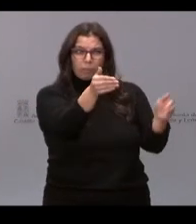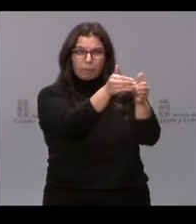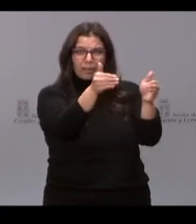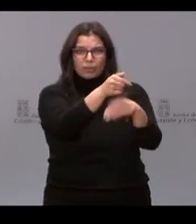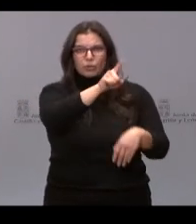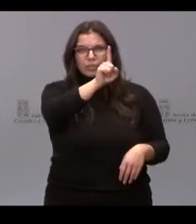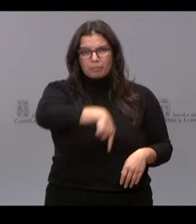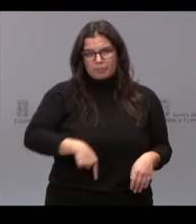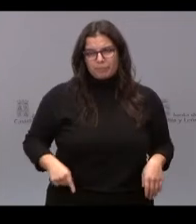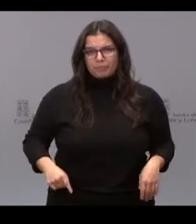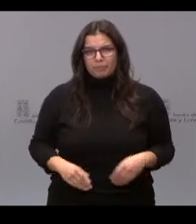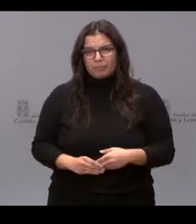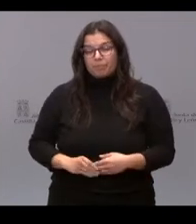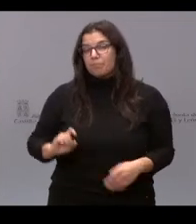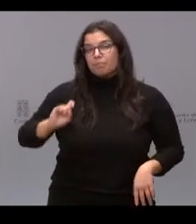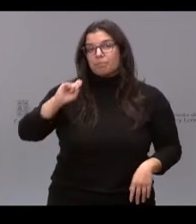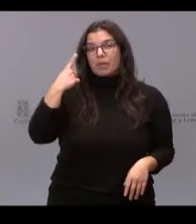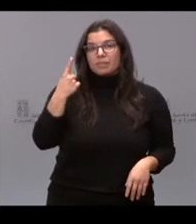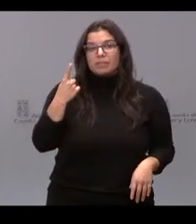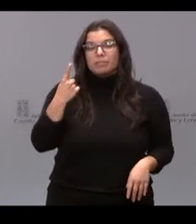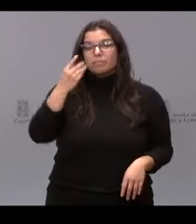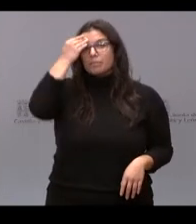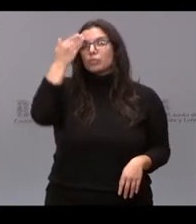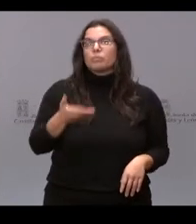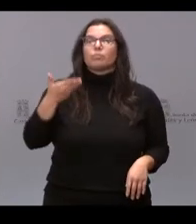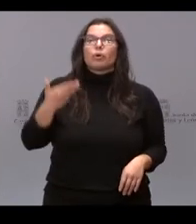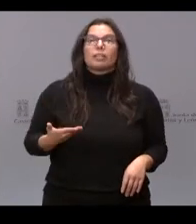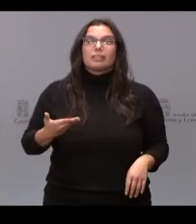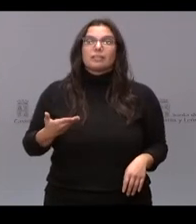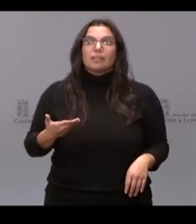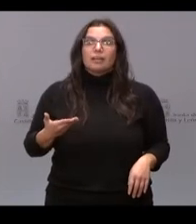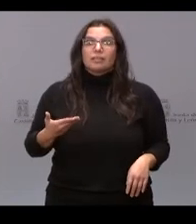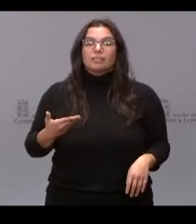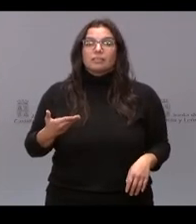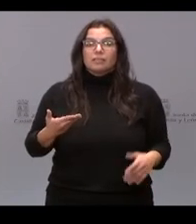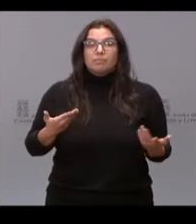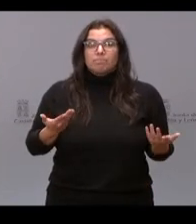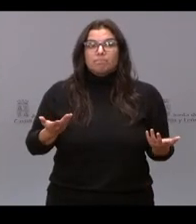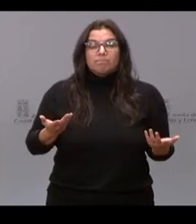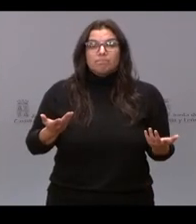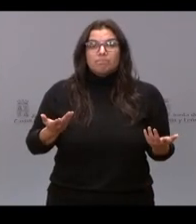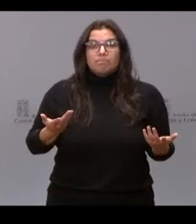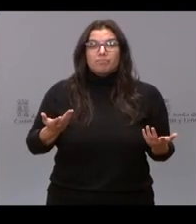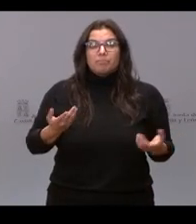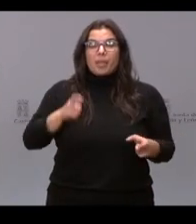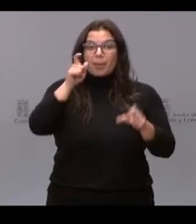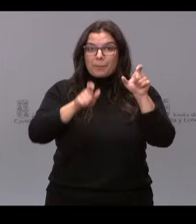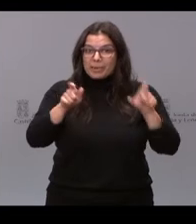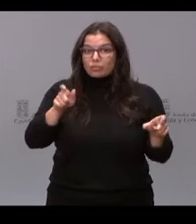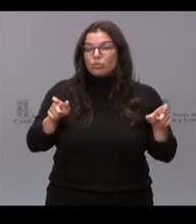Y, sobre todo, creo que es importante que aquellas personas,